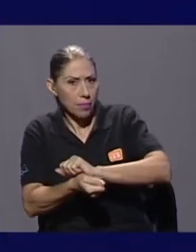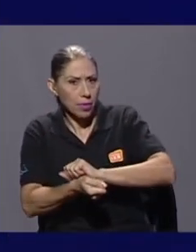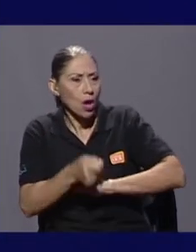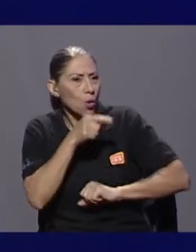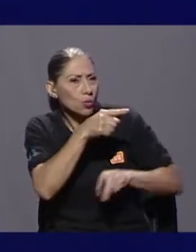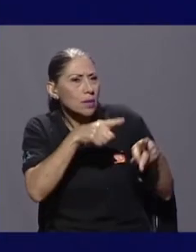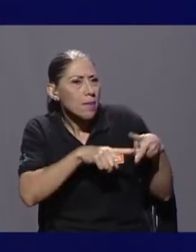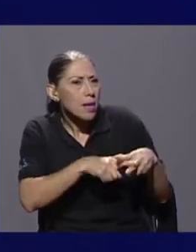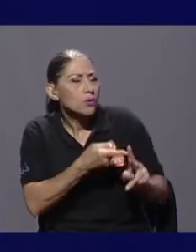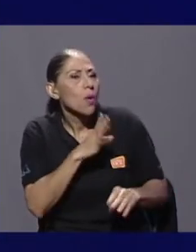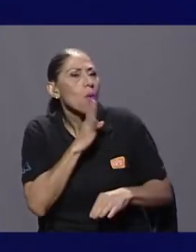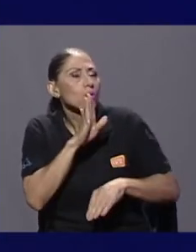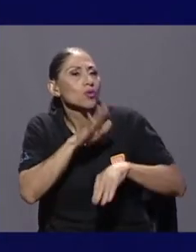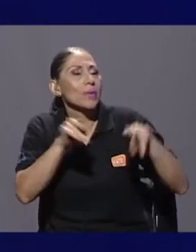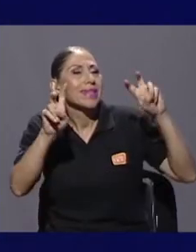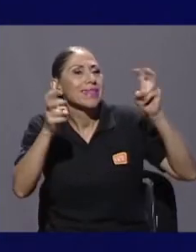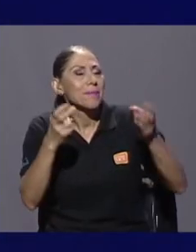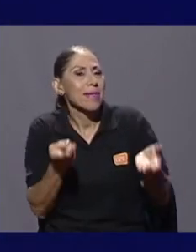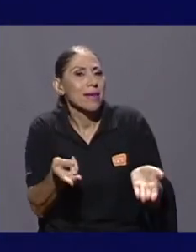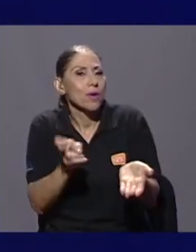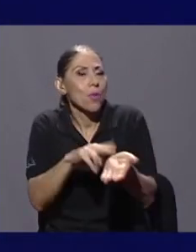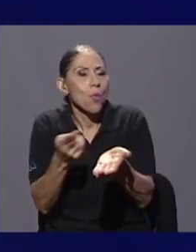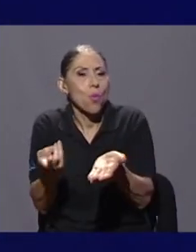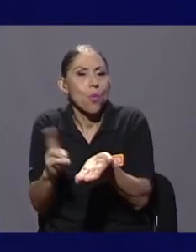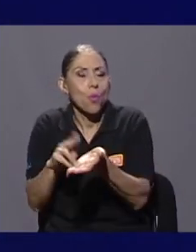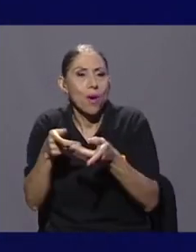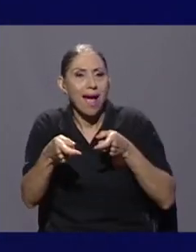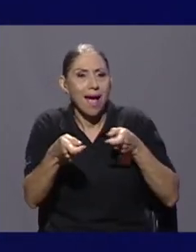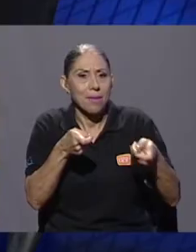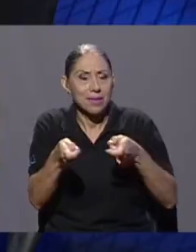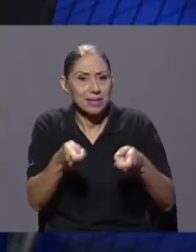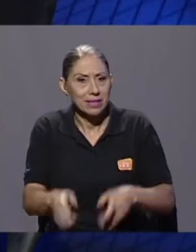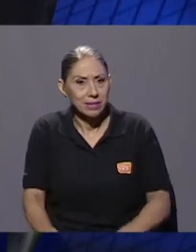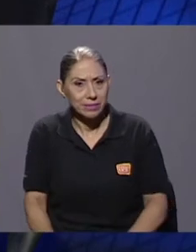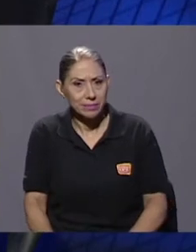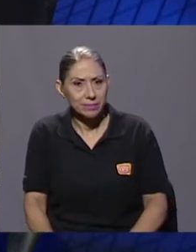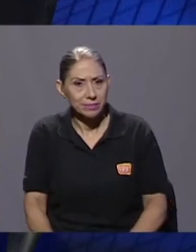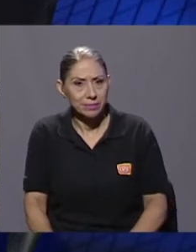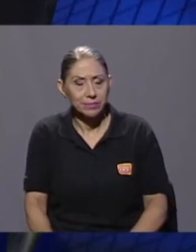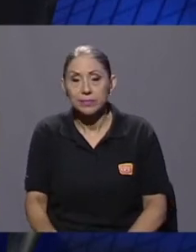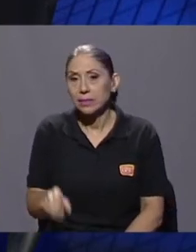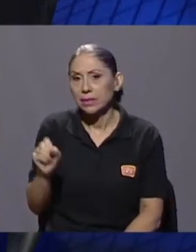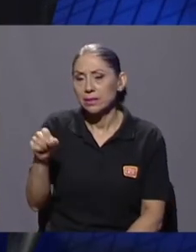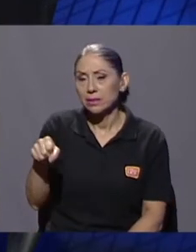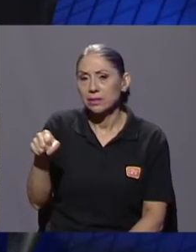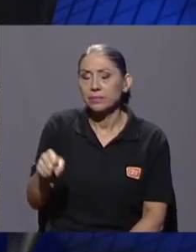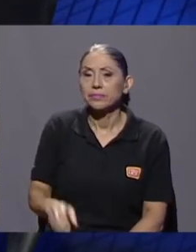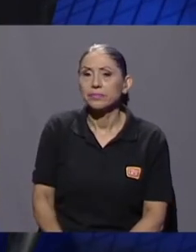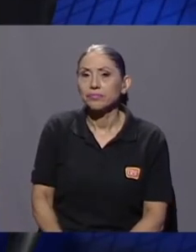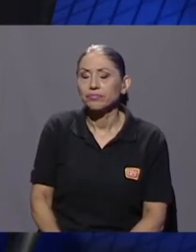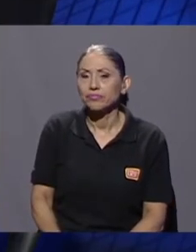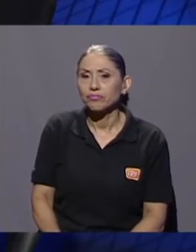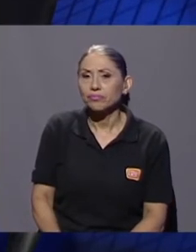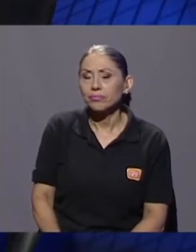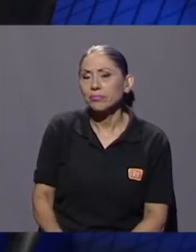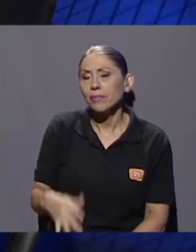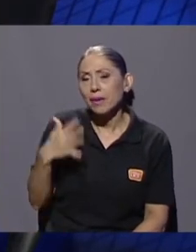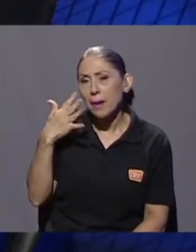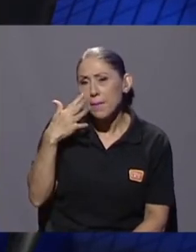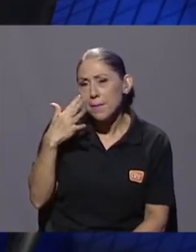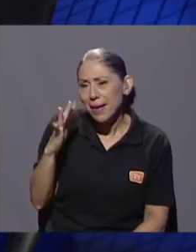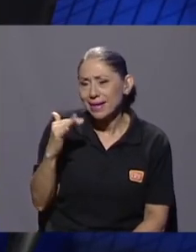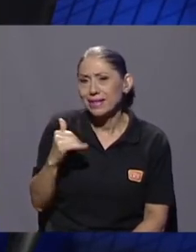con relación al tema de la contratación administrativa. Sí, parece alejado